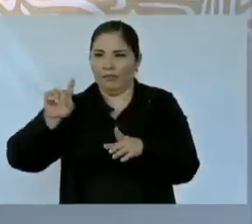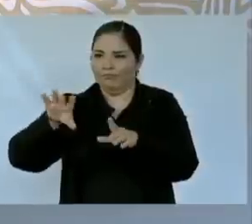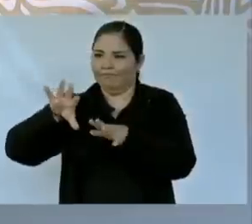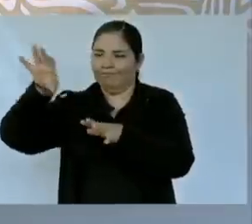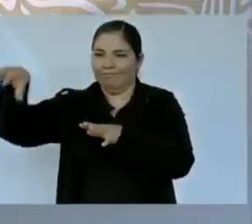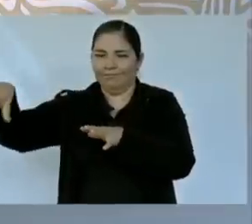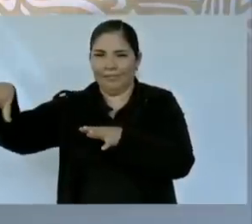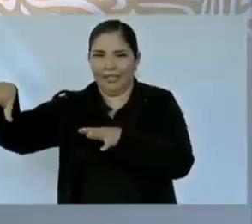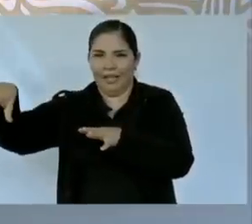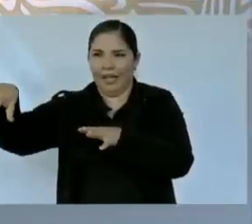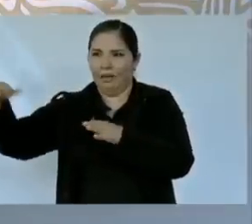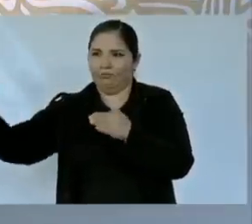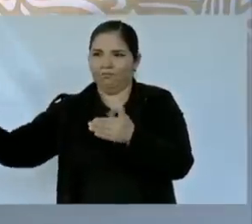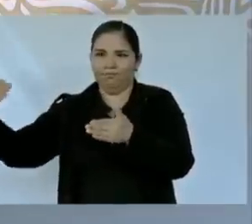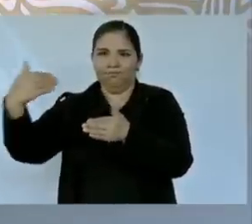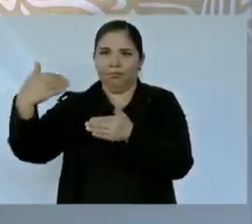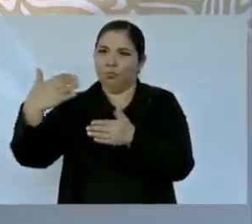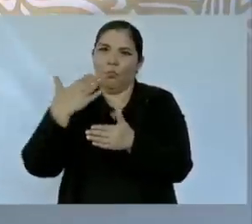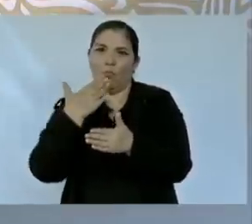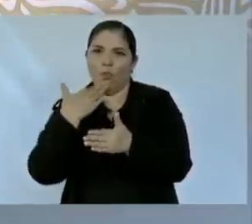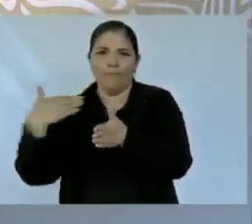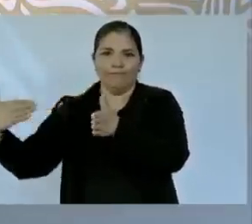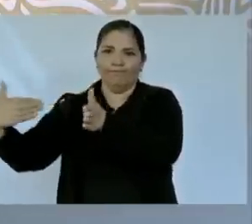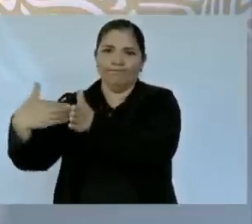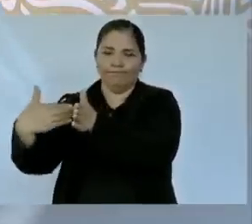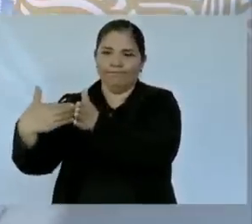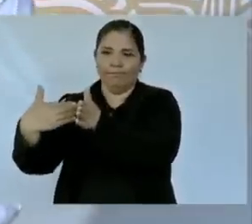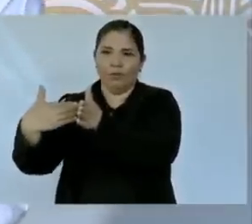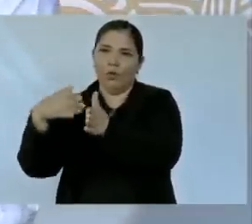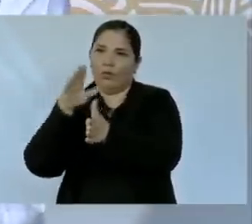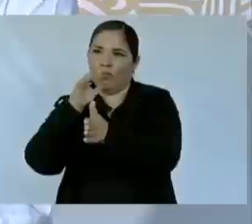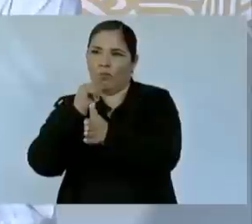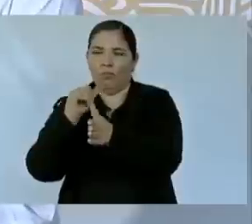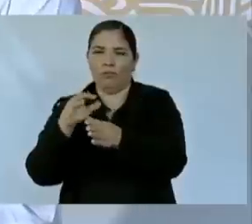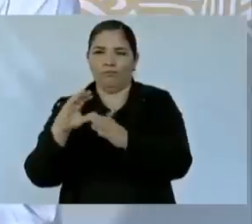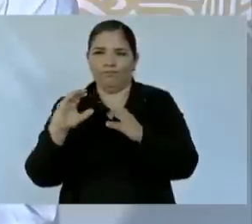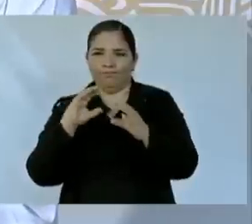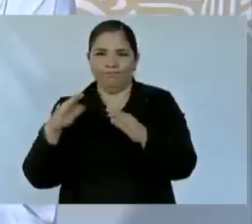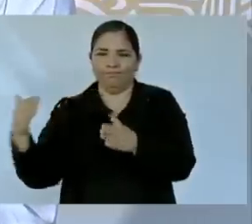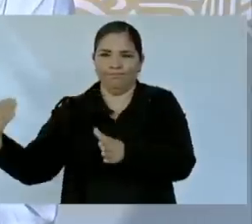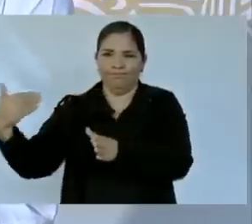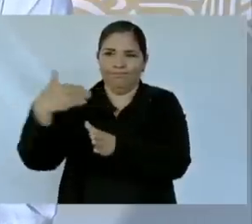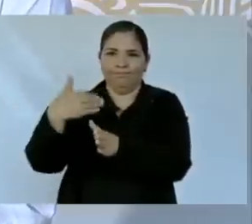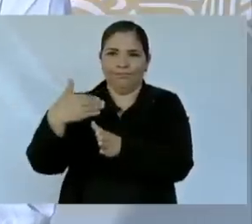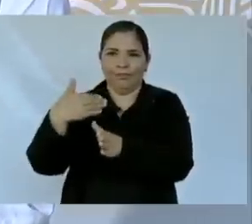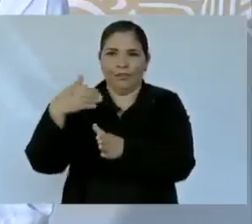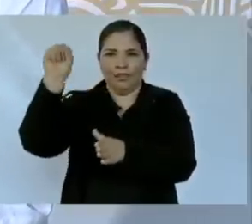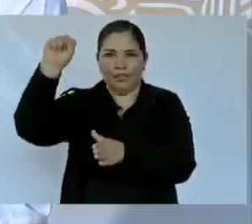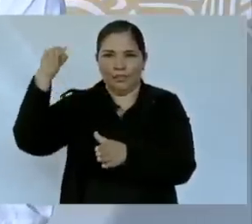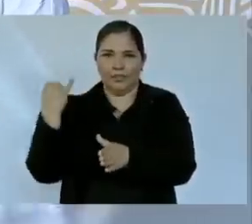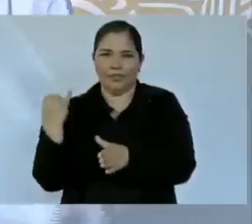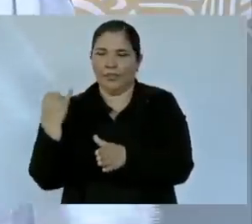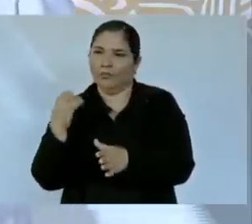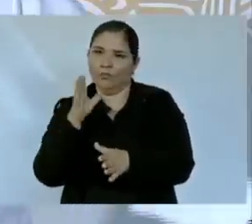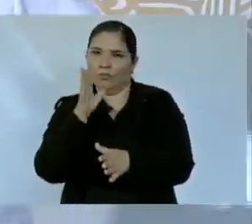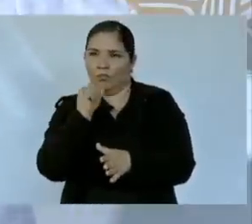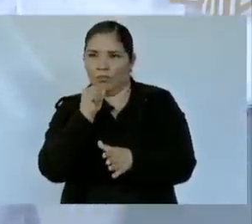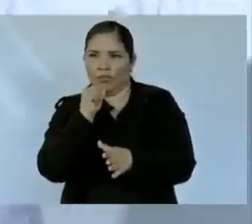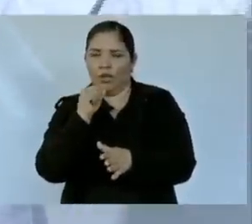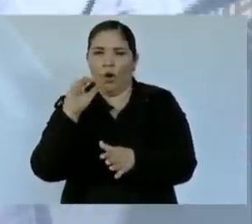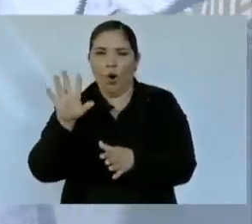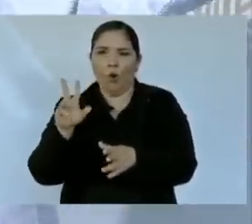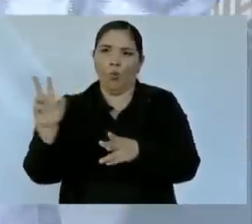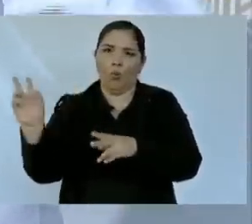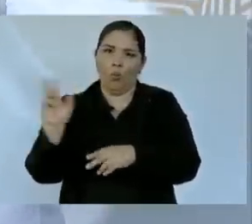incomunicada. Para salir de Tayoltita, pues había que